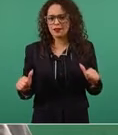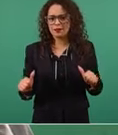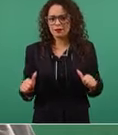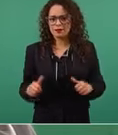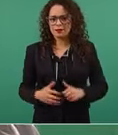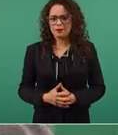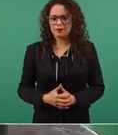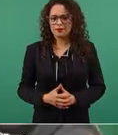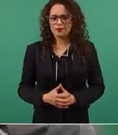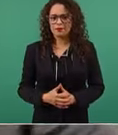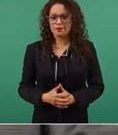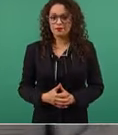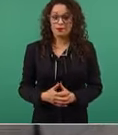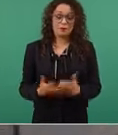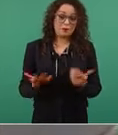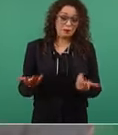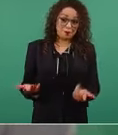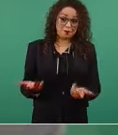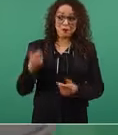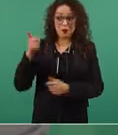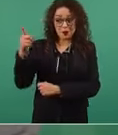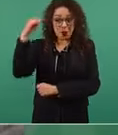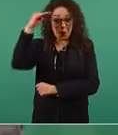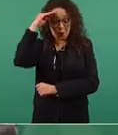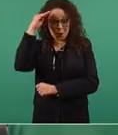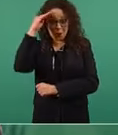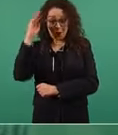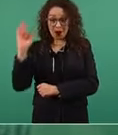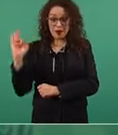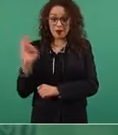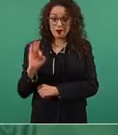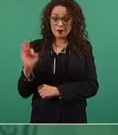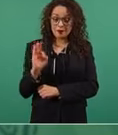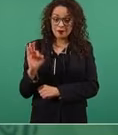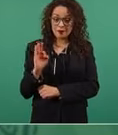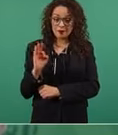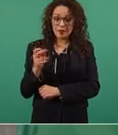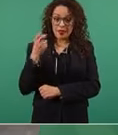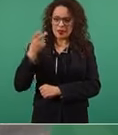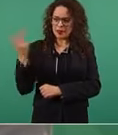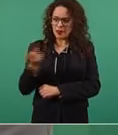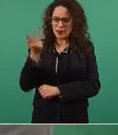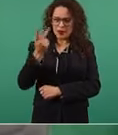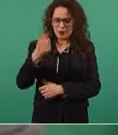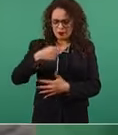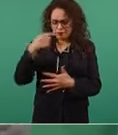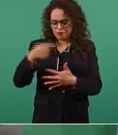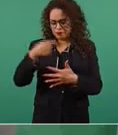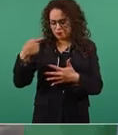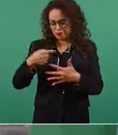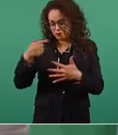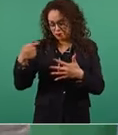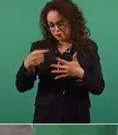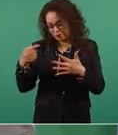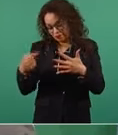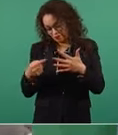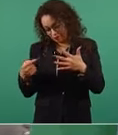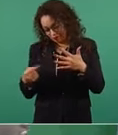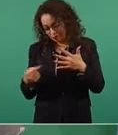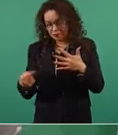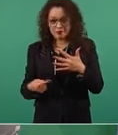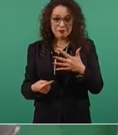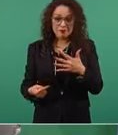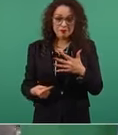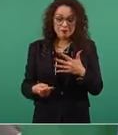Entonces, pensaba todas estas preguntas que sirven para que